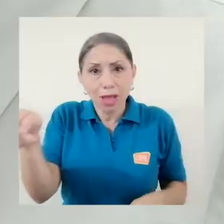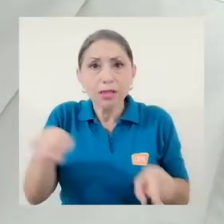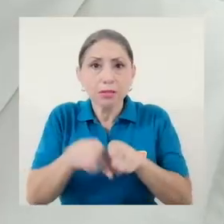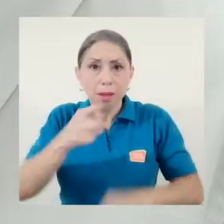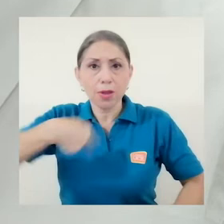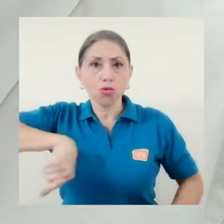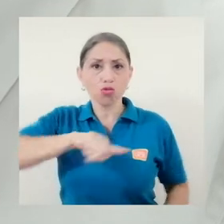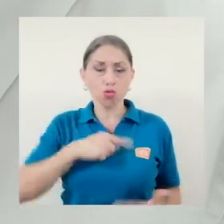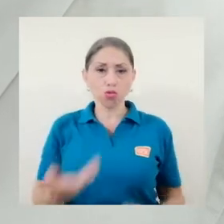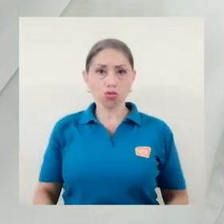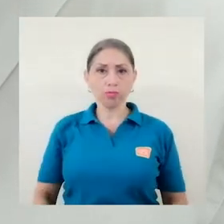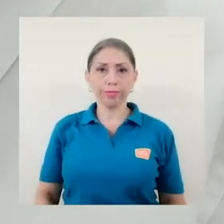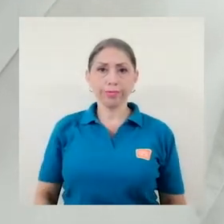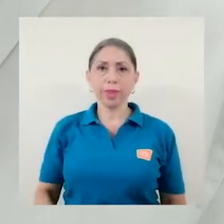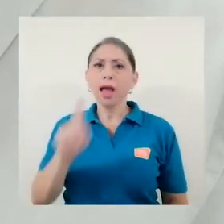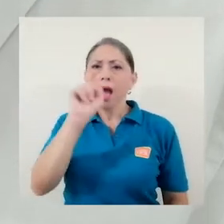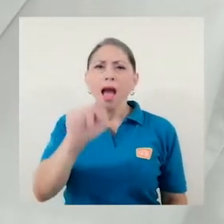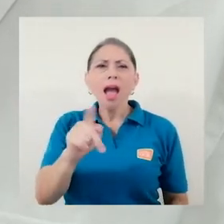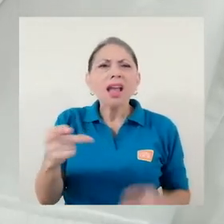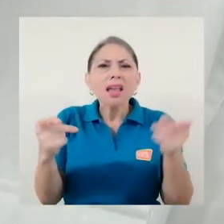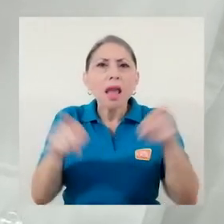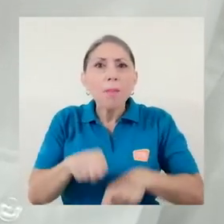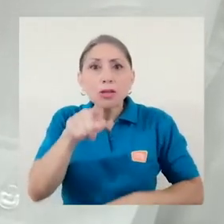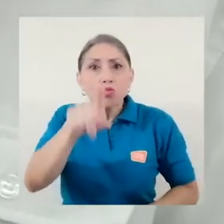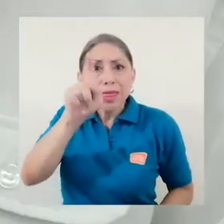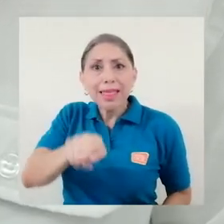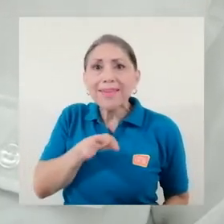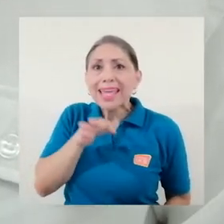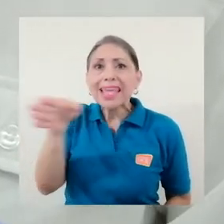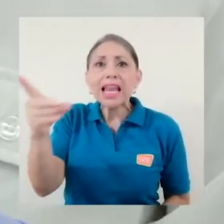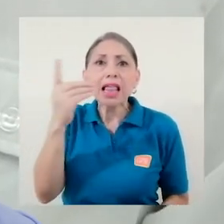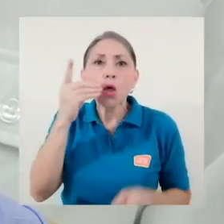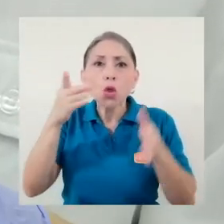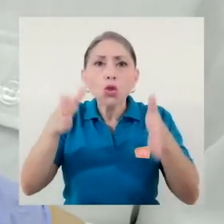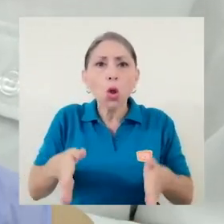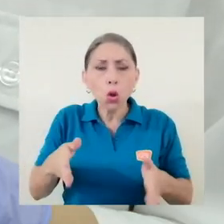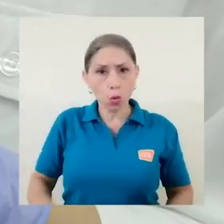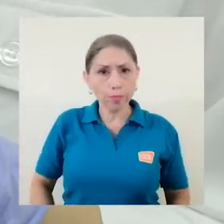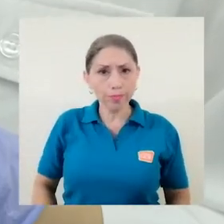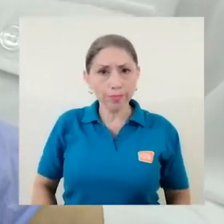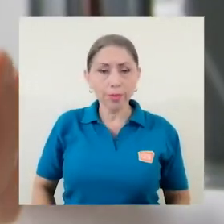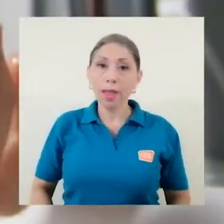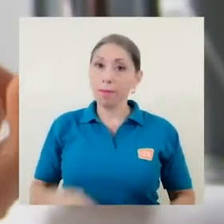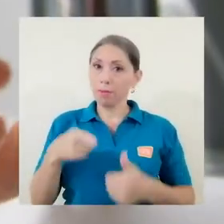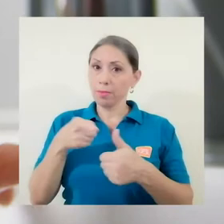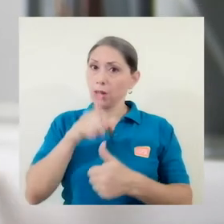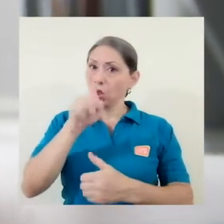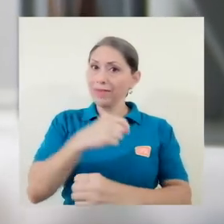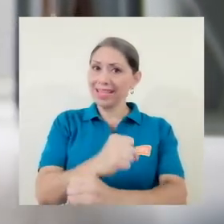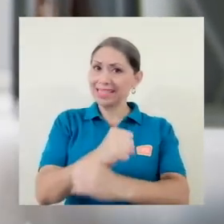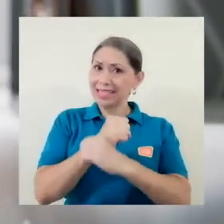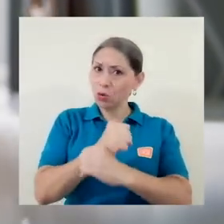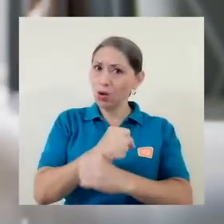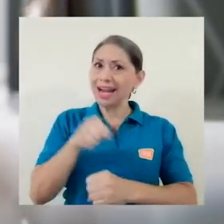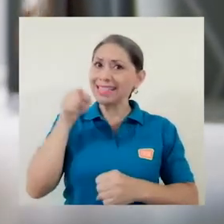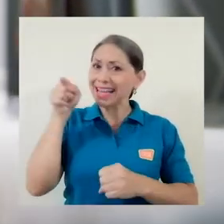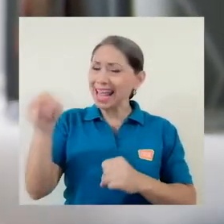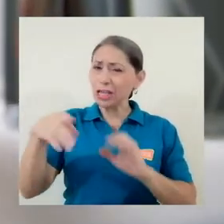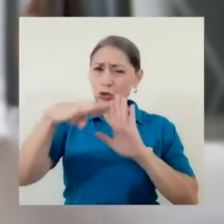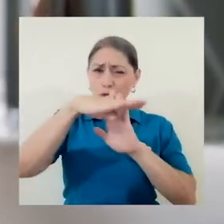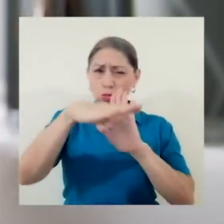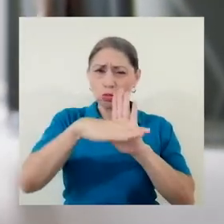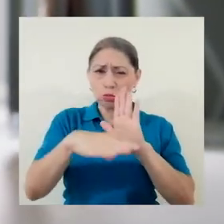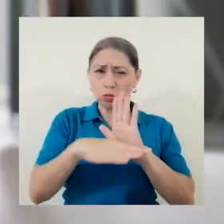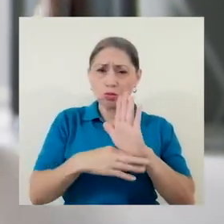y a nosotros. ¿Qué pasa si usted tiene que acudir al odontólogo? Tiene que asegurarse que se siga